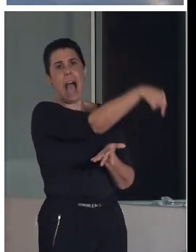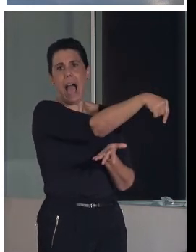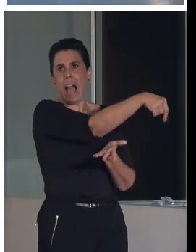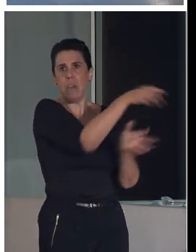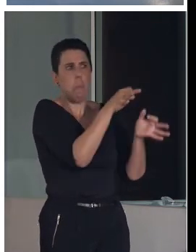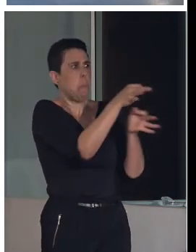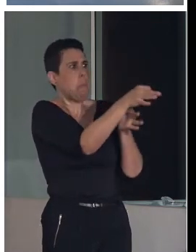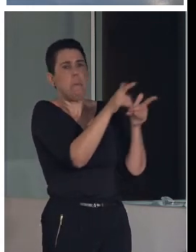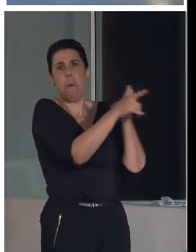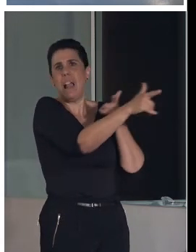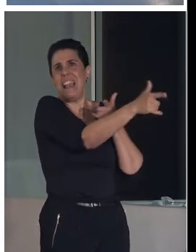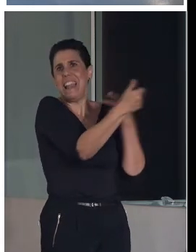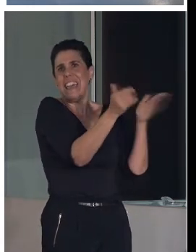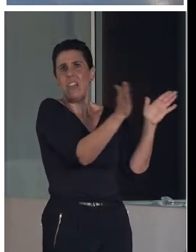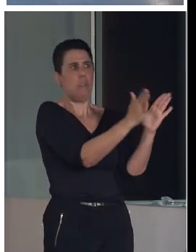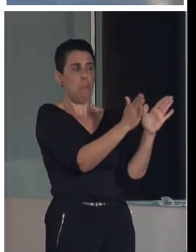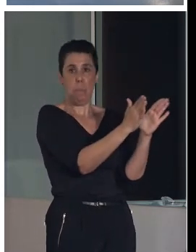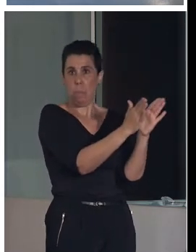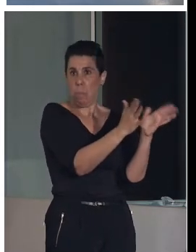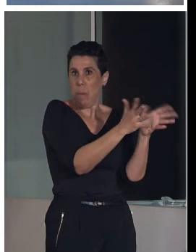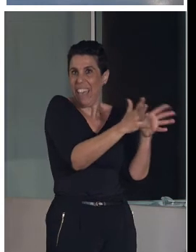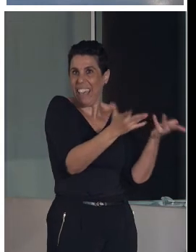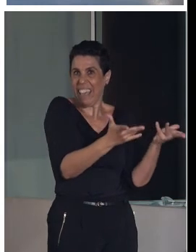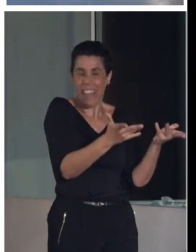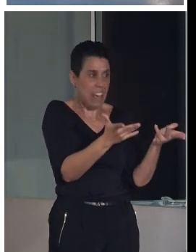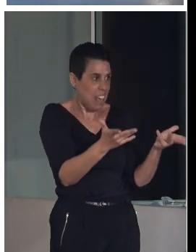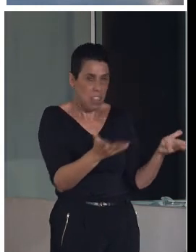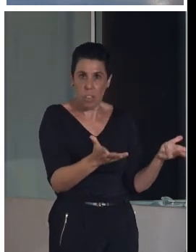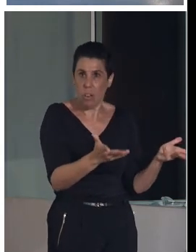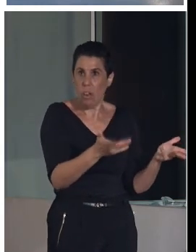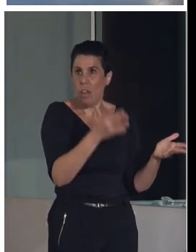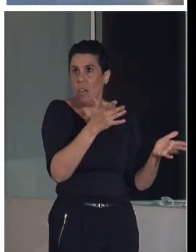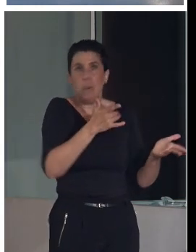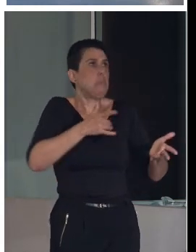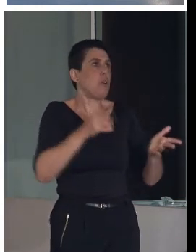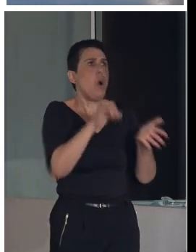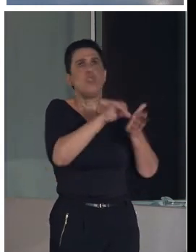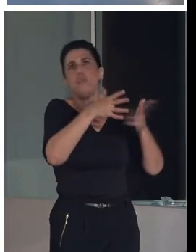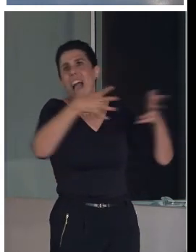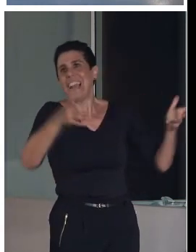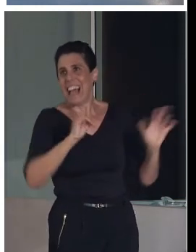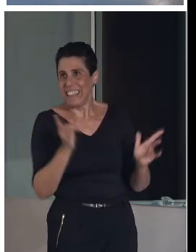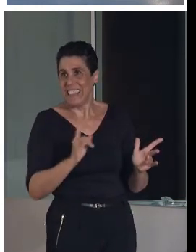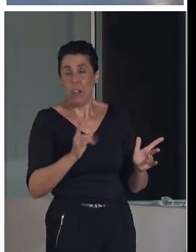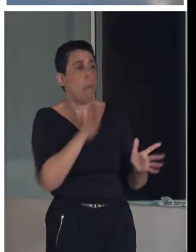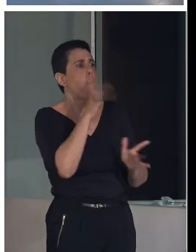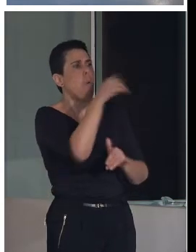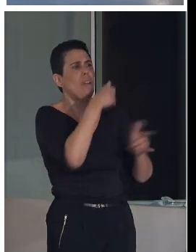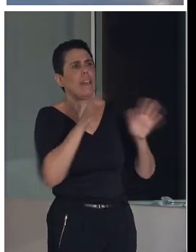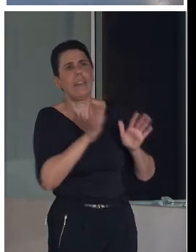hay nada más, que está en una localidad tan pequeña, que no es lugar de paso, porque todavía no es lugar de paso? ¿Por qué?